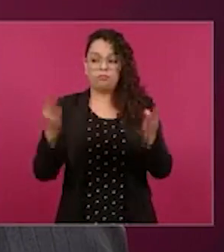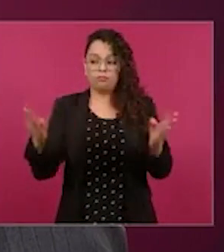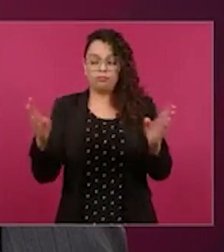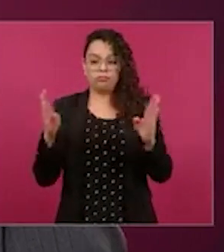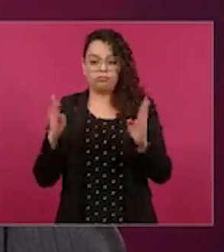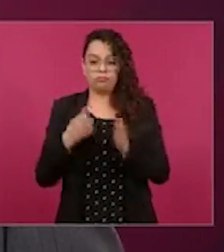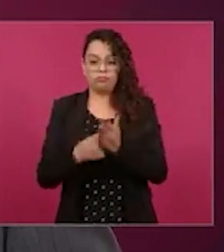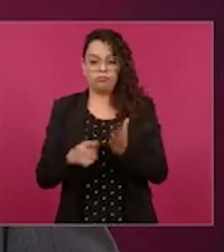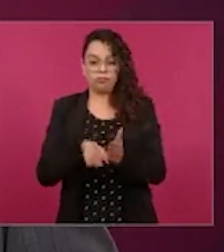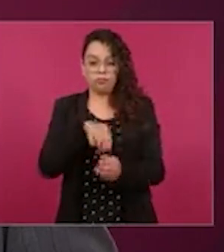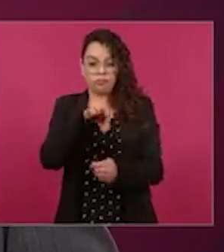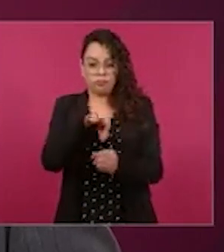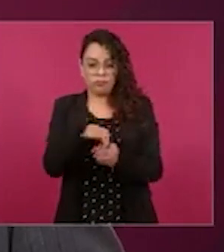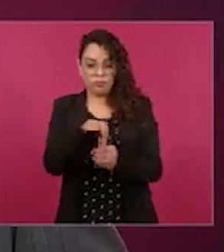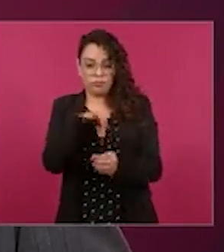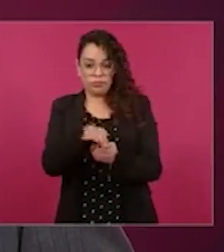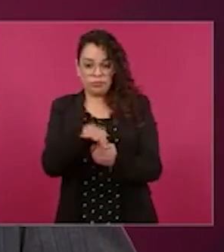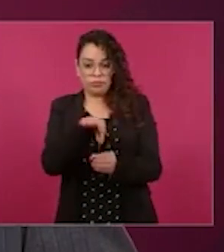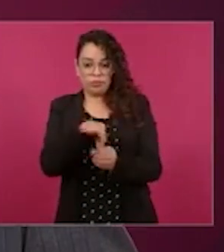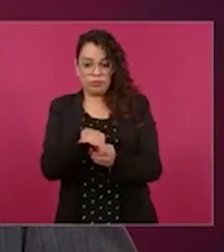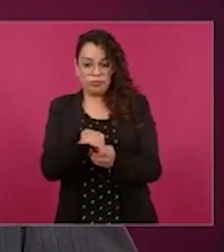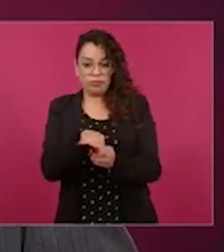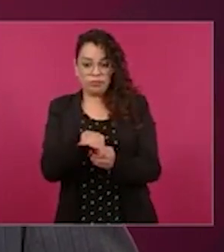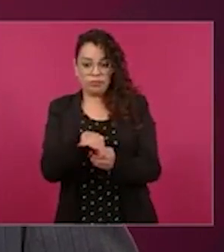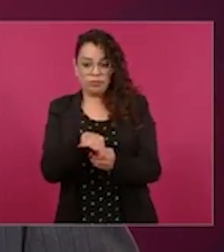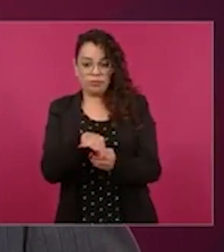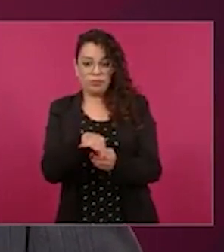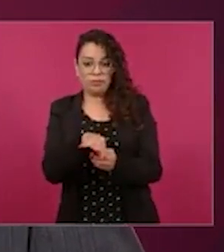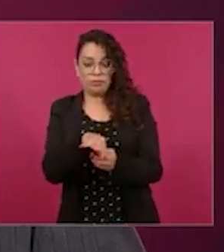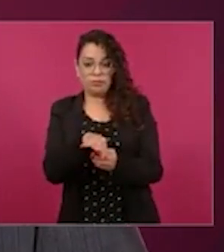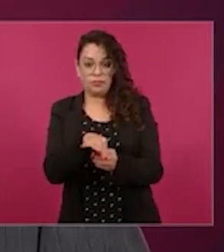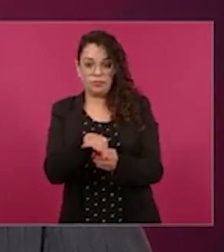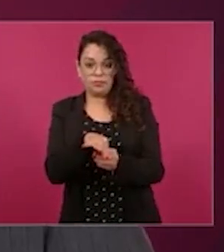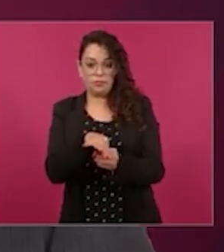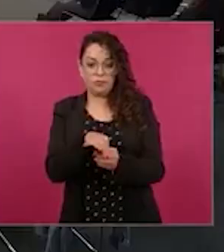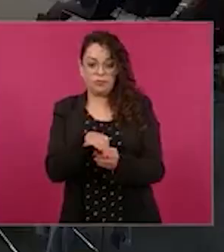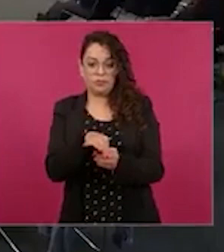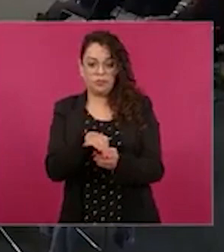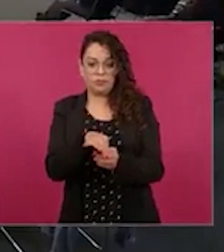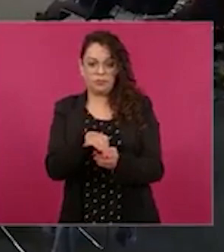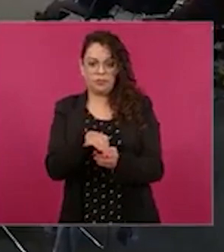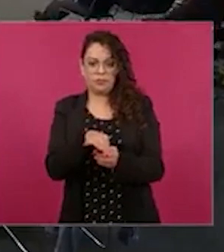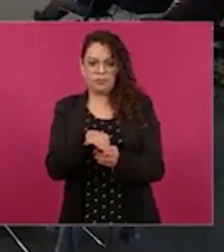en una urna en urna en urna que dije